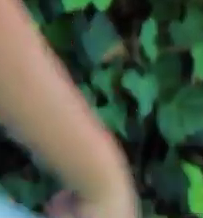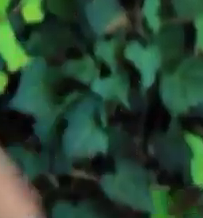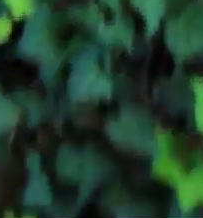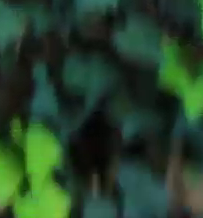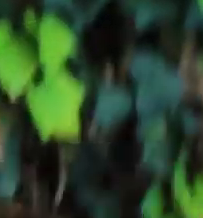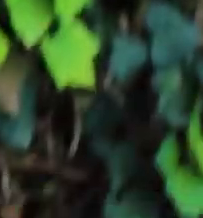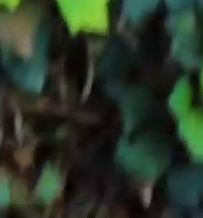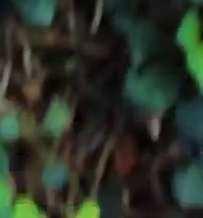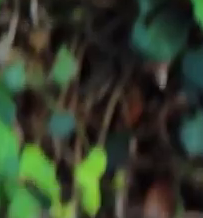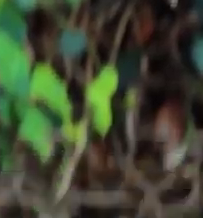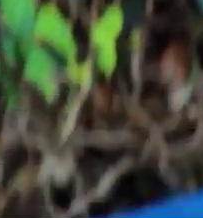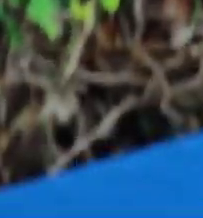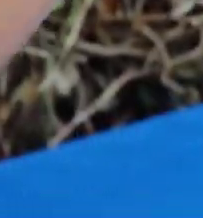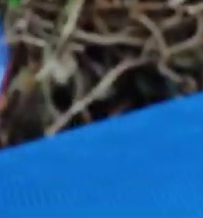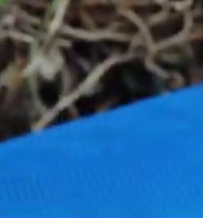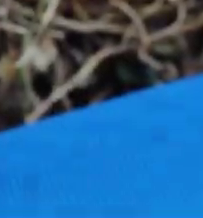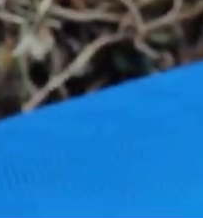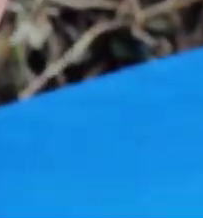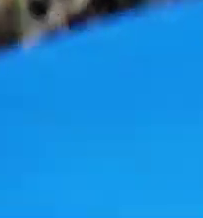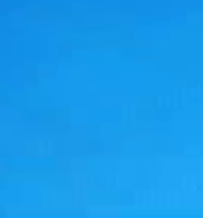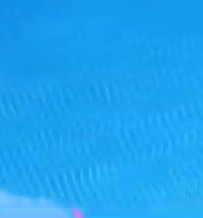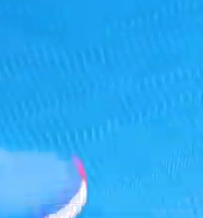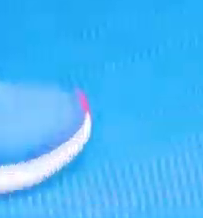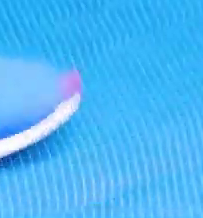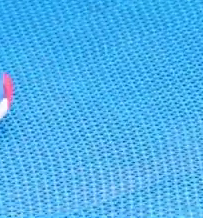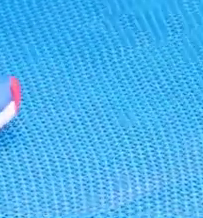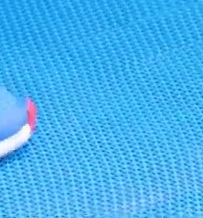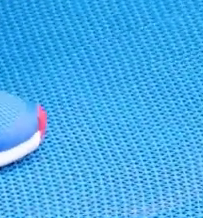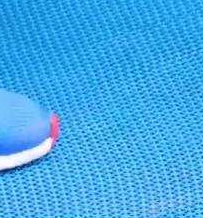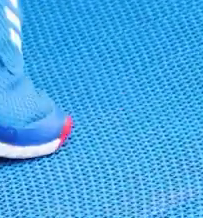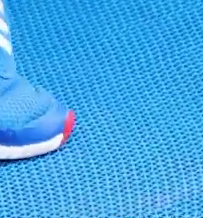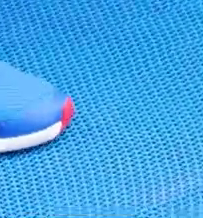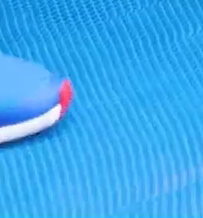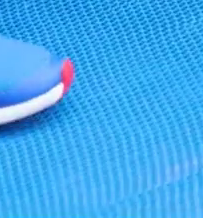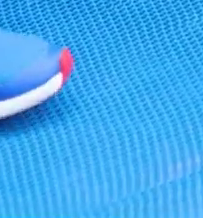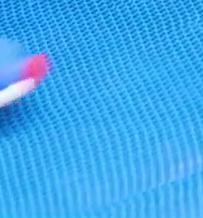del mismo pie. Bien. Bien.